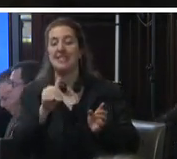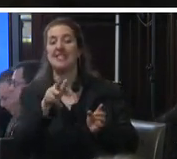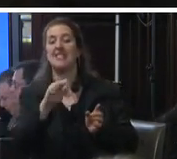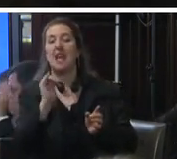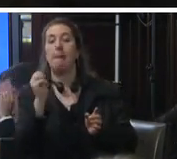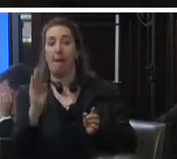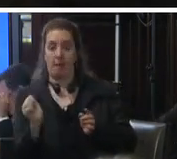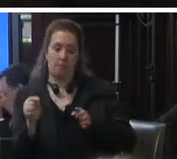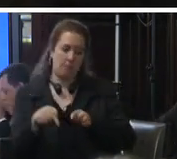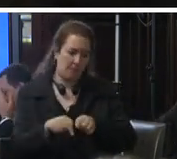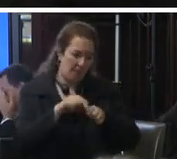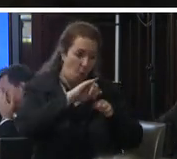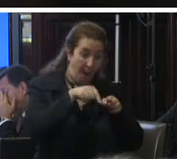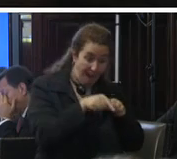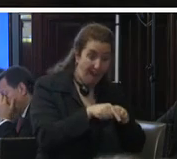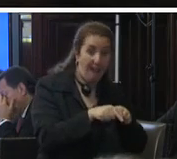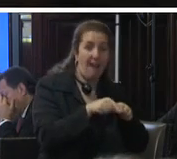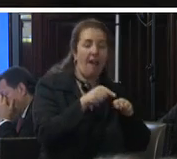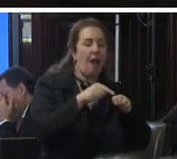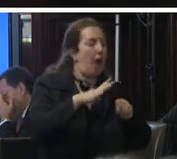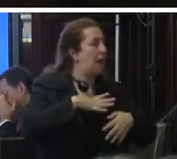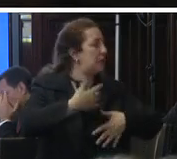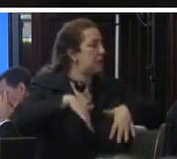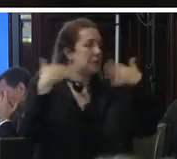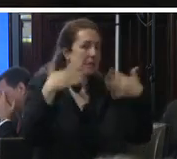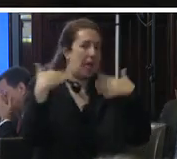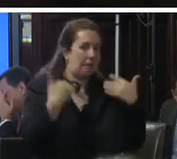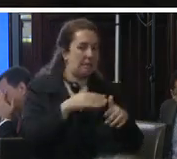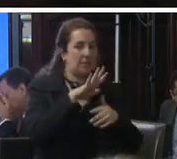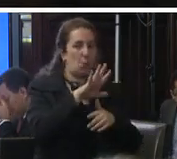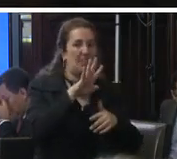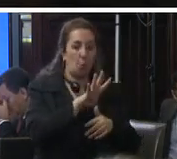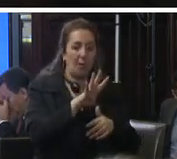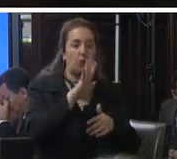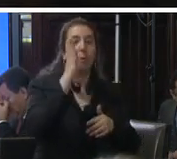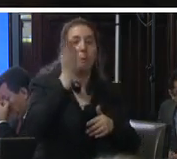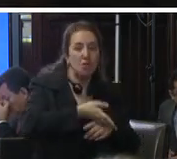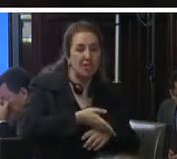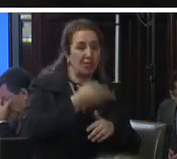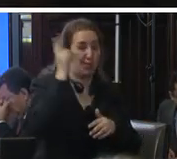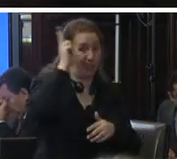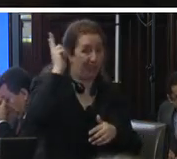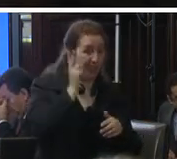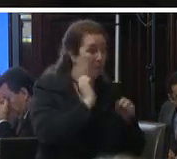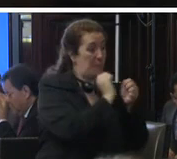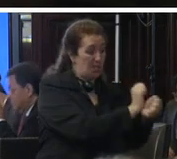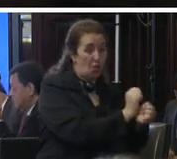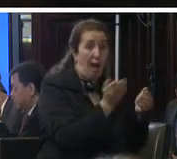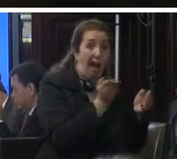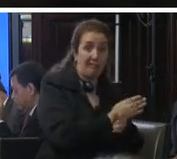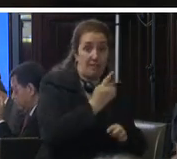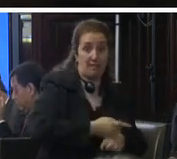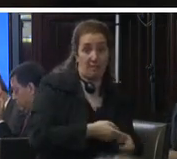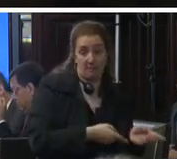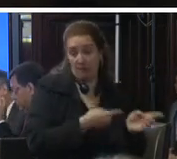gravísimo 97.44 por ciento de indígenas privados de libertad en prisión preventiva y en chiapas el